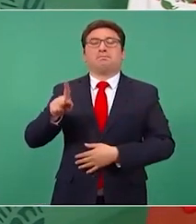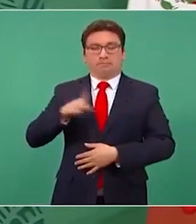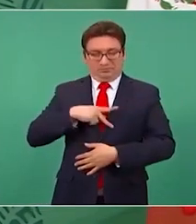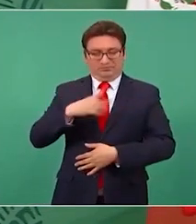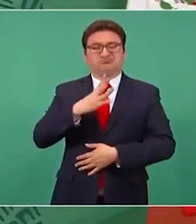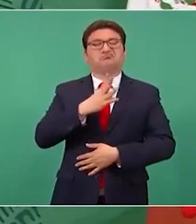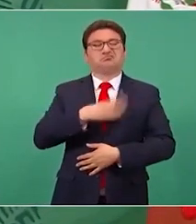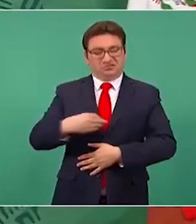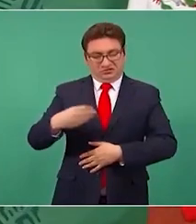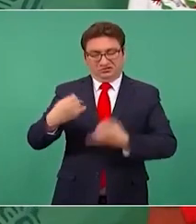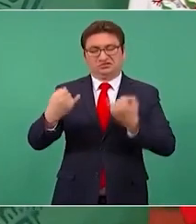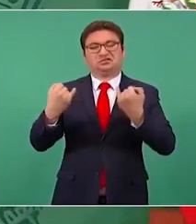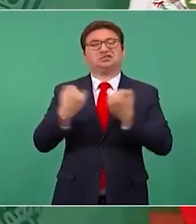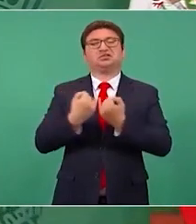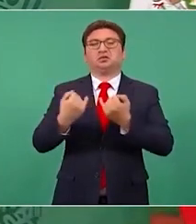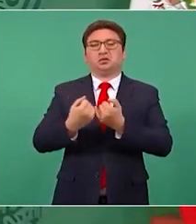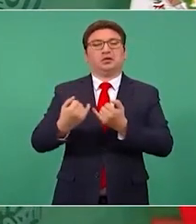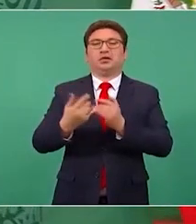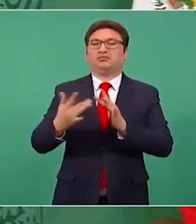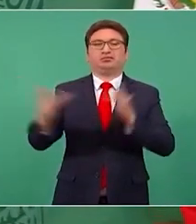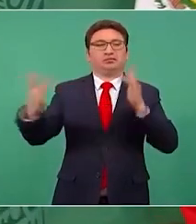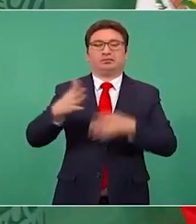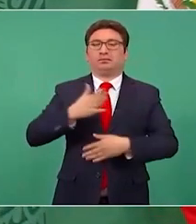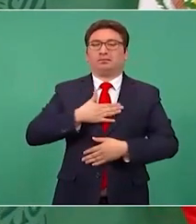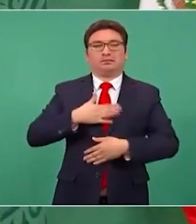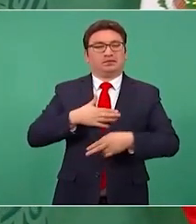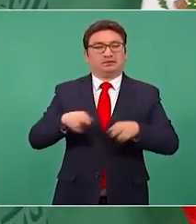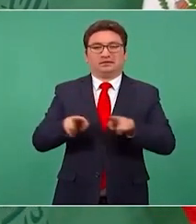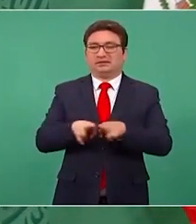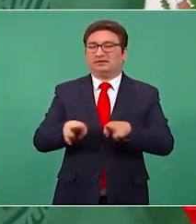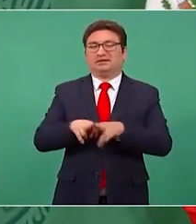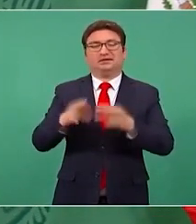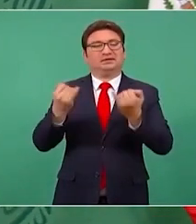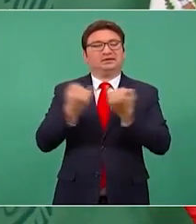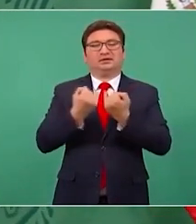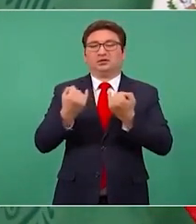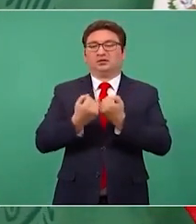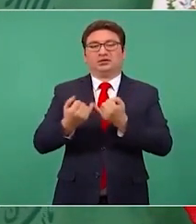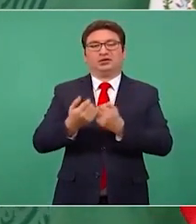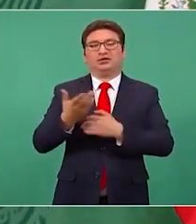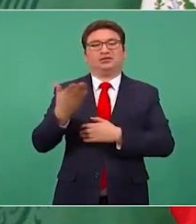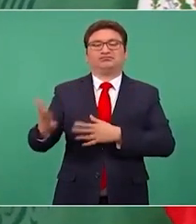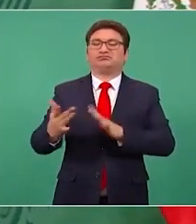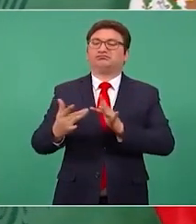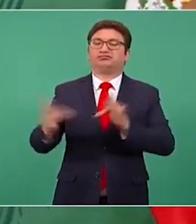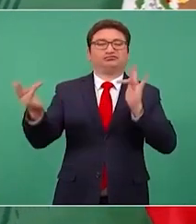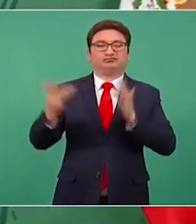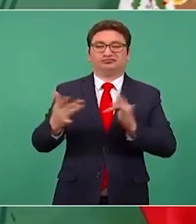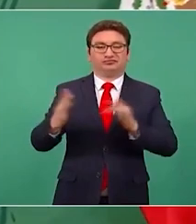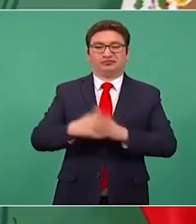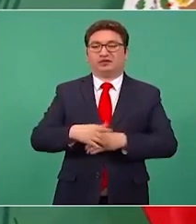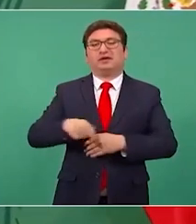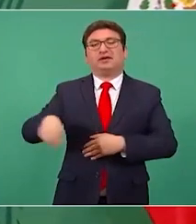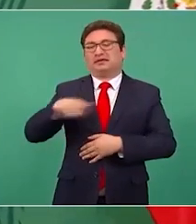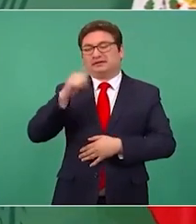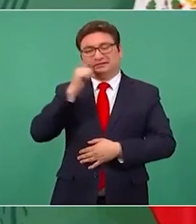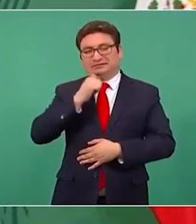mis nietos, van a ser siempre